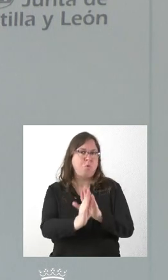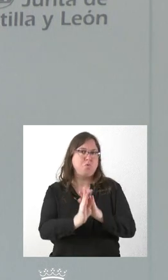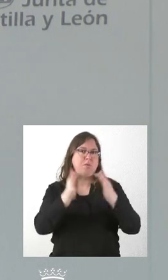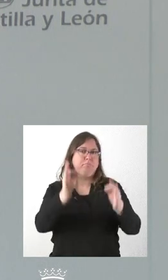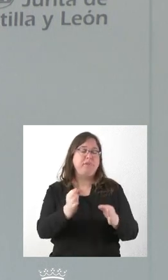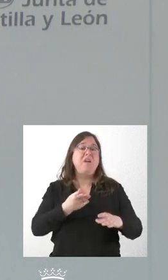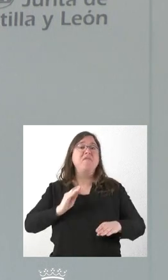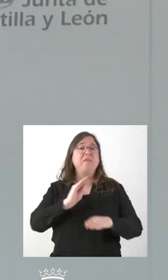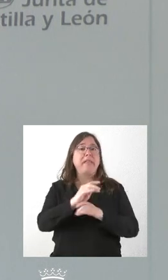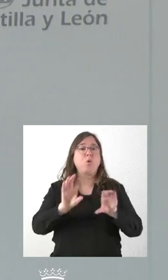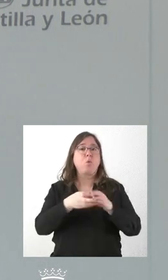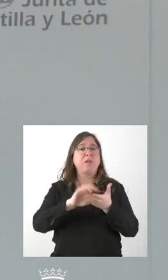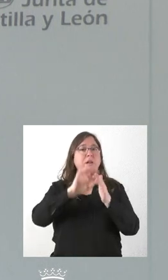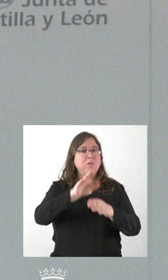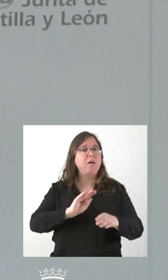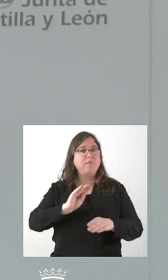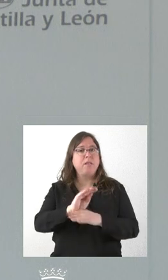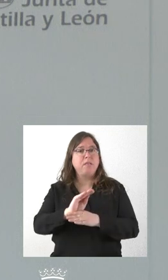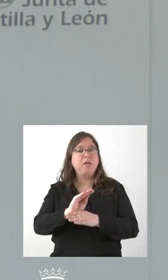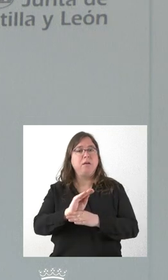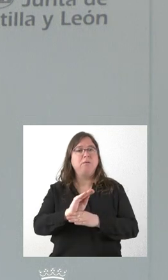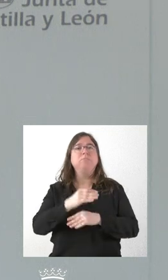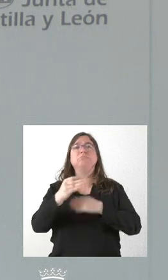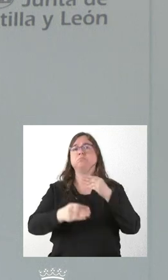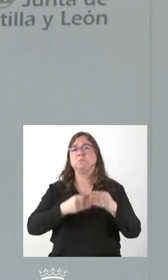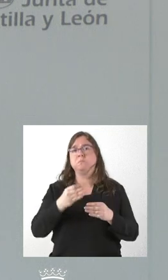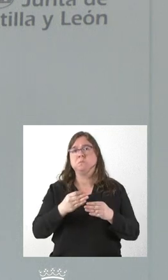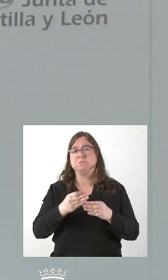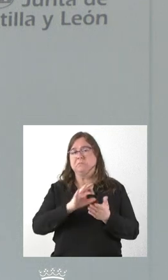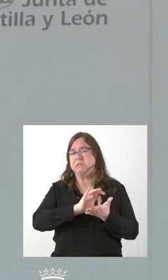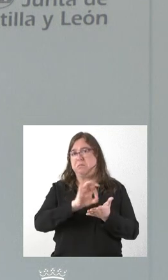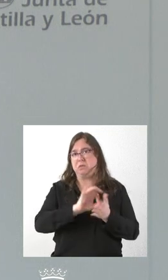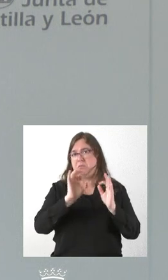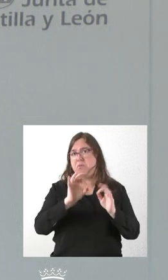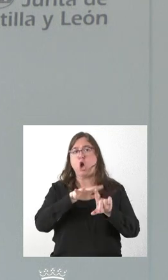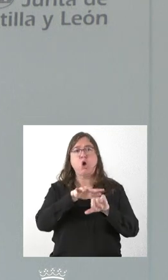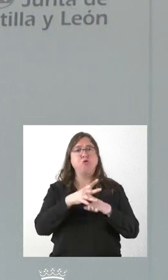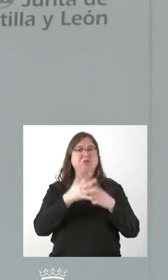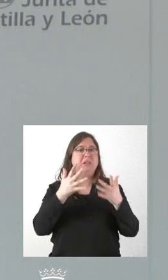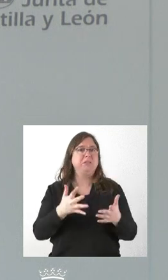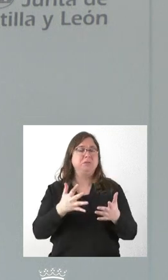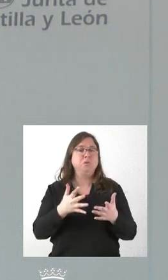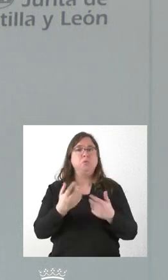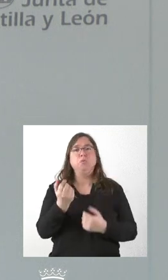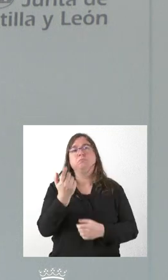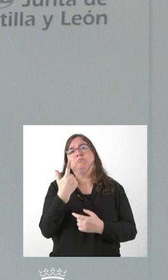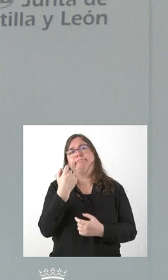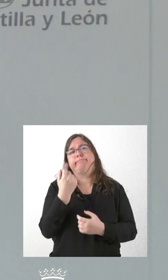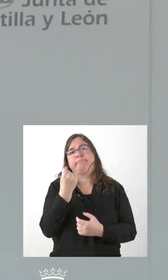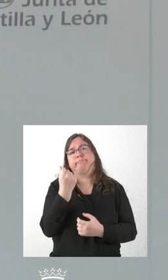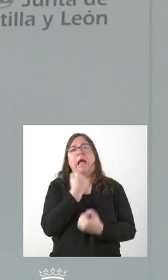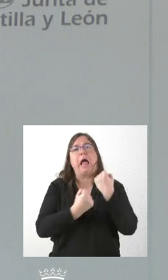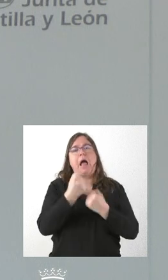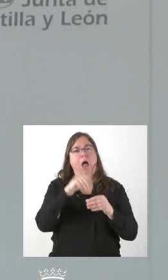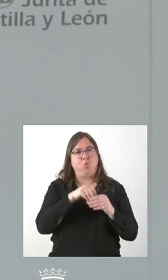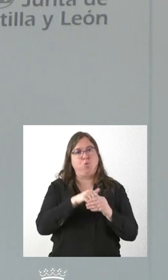financiación de la Junta de Castilla y León se va a realizar a ese servicio, también en un contexto de austeridad, sabiendo el